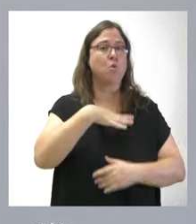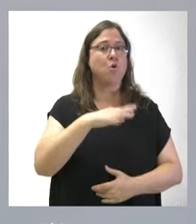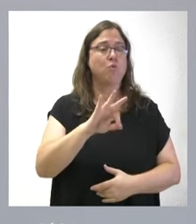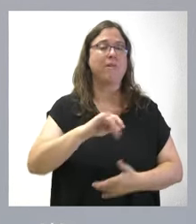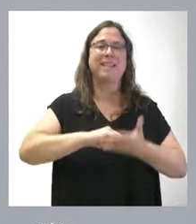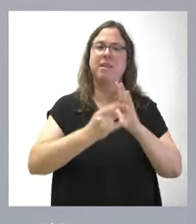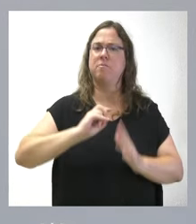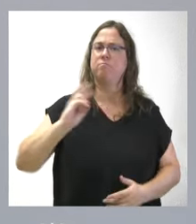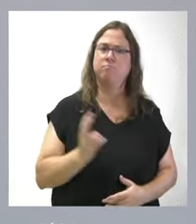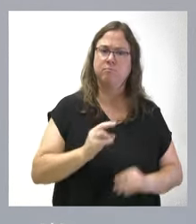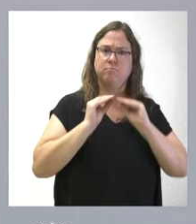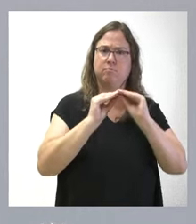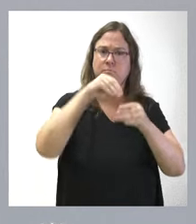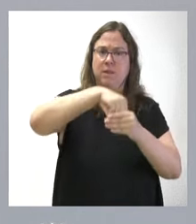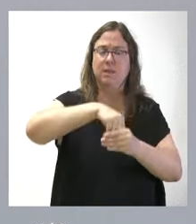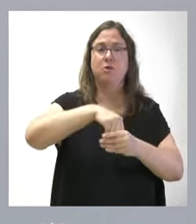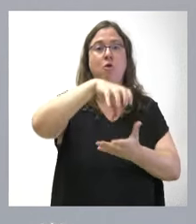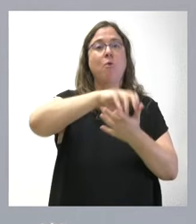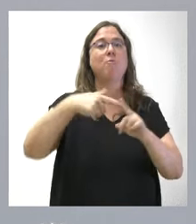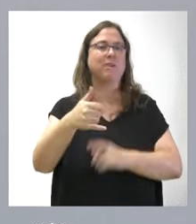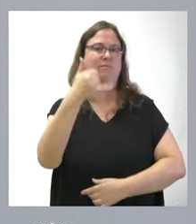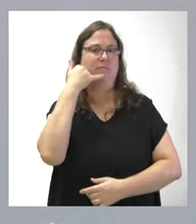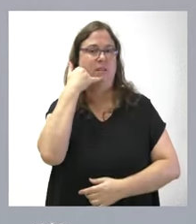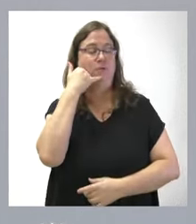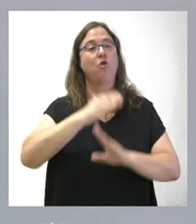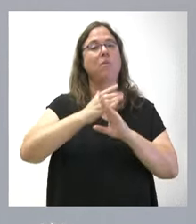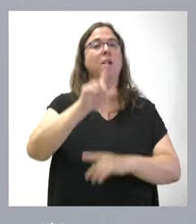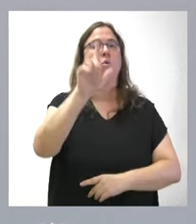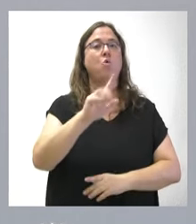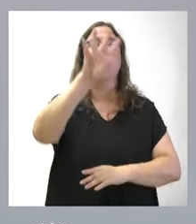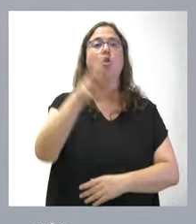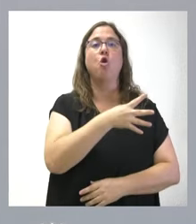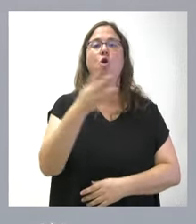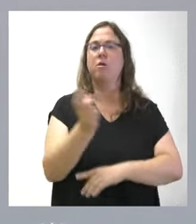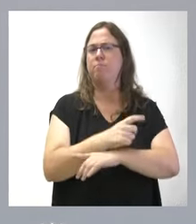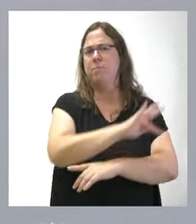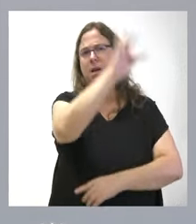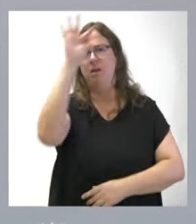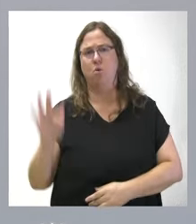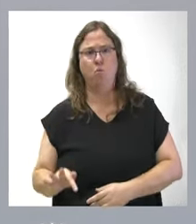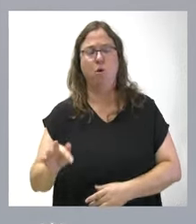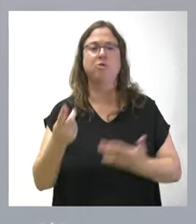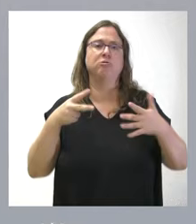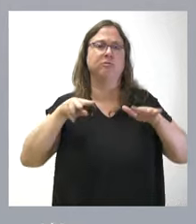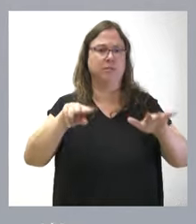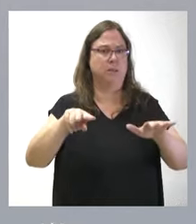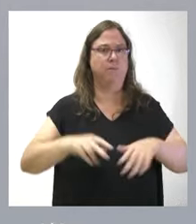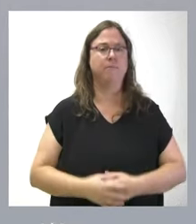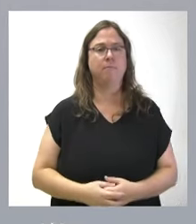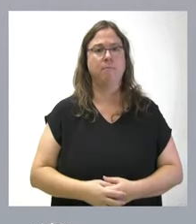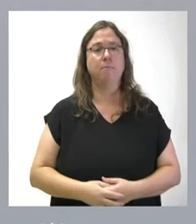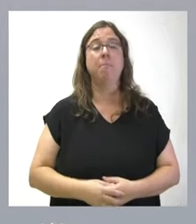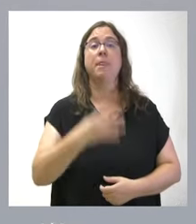técnicos para la operativa del centro y de atención telefónica de nivel 1 en un horario de 24 horas, siete días a la semana. 4